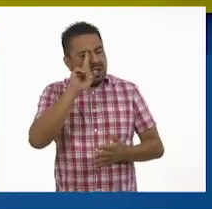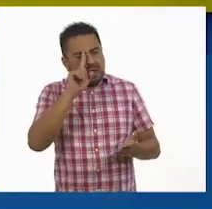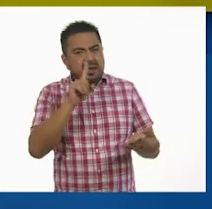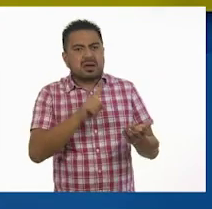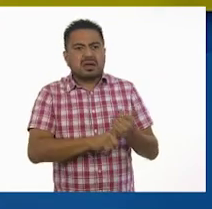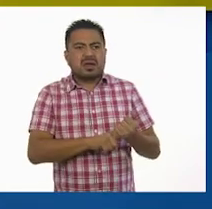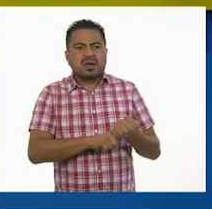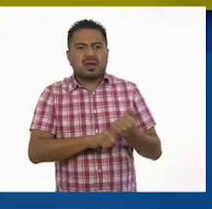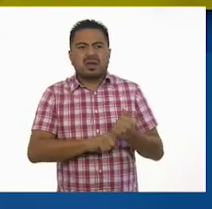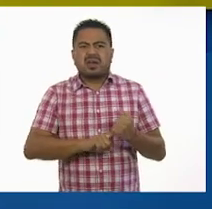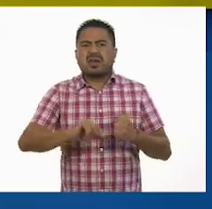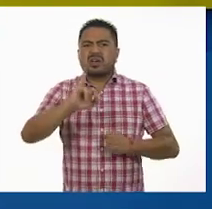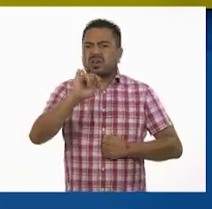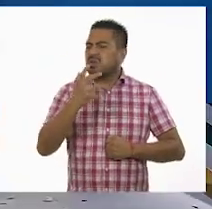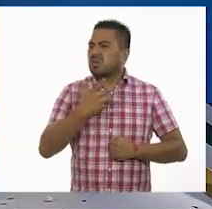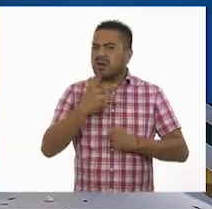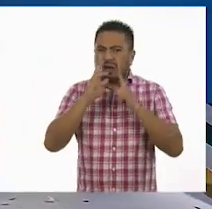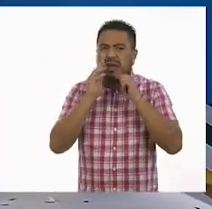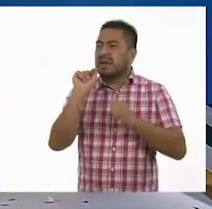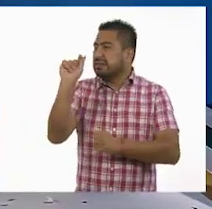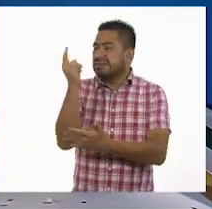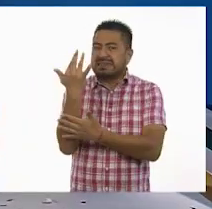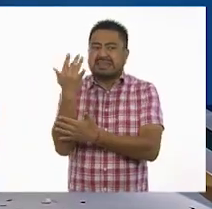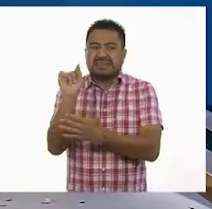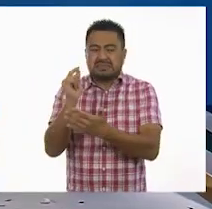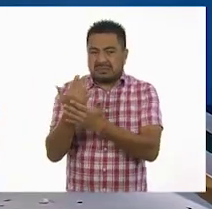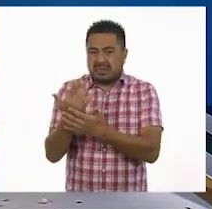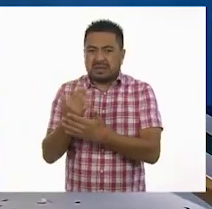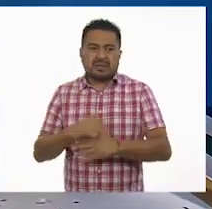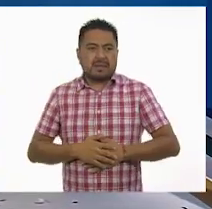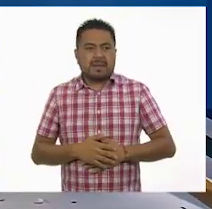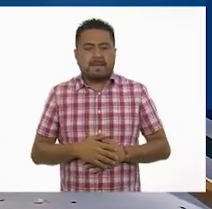creo que... Ah, ya ves qué, qué, No tenemos unos... espera, espera, ¿Ya sabes qué?